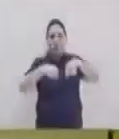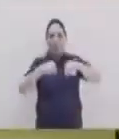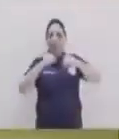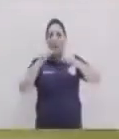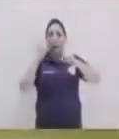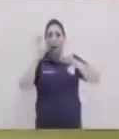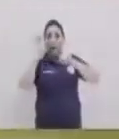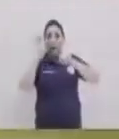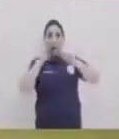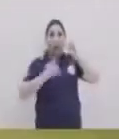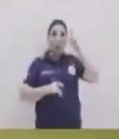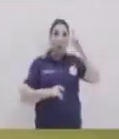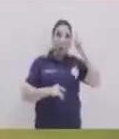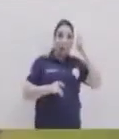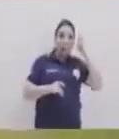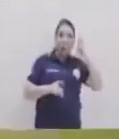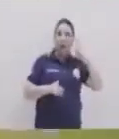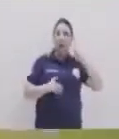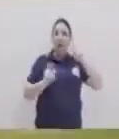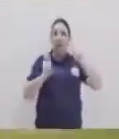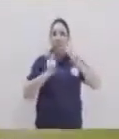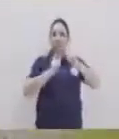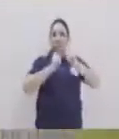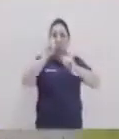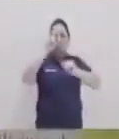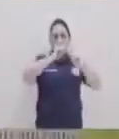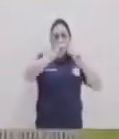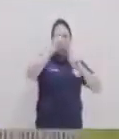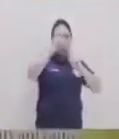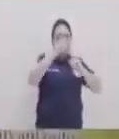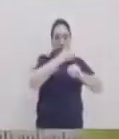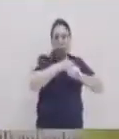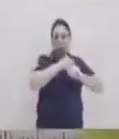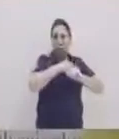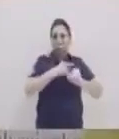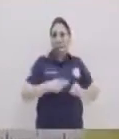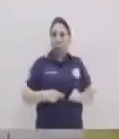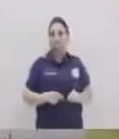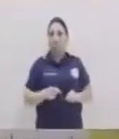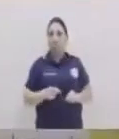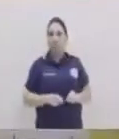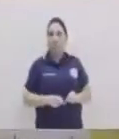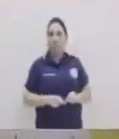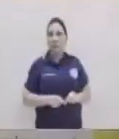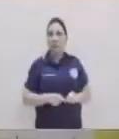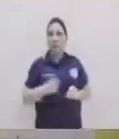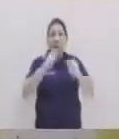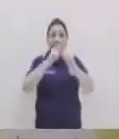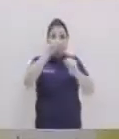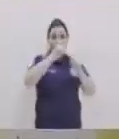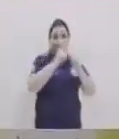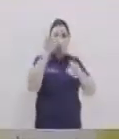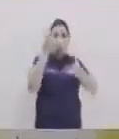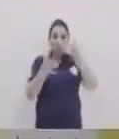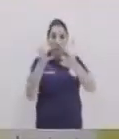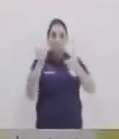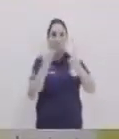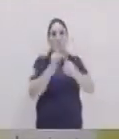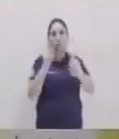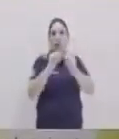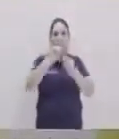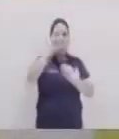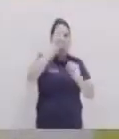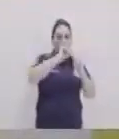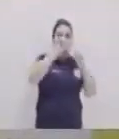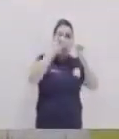ser blanco puede ser negro puede ser paralelo la cuestión que los cables no estén quemados para que